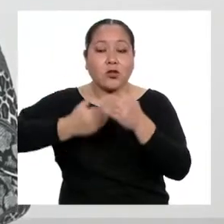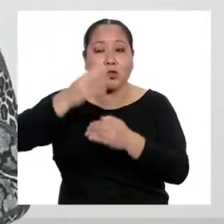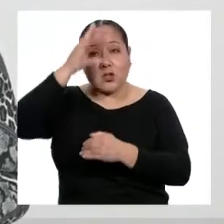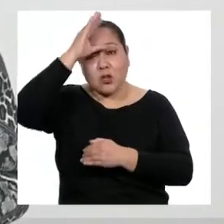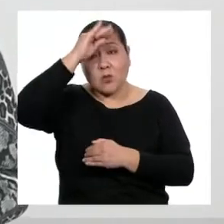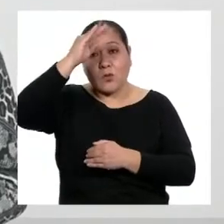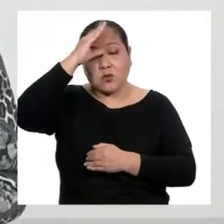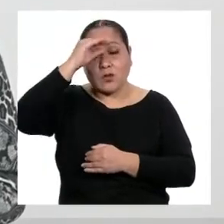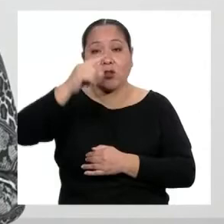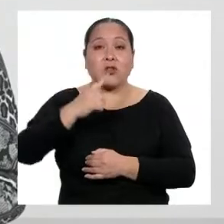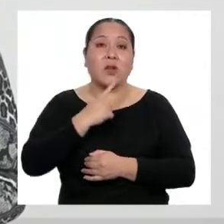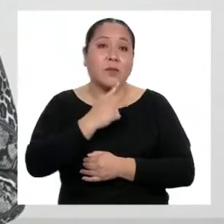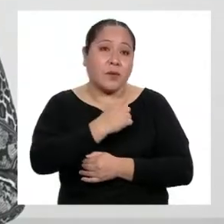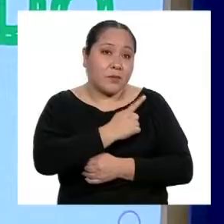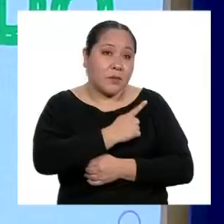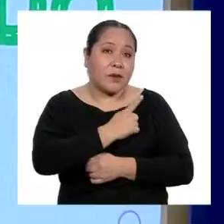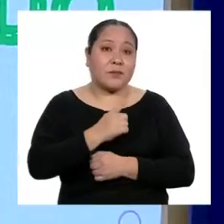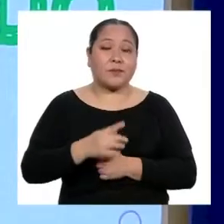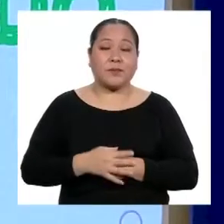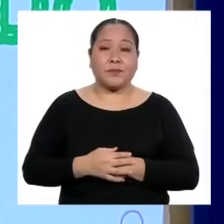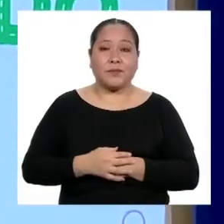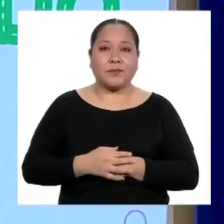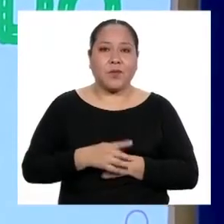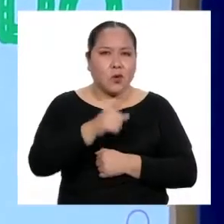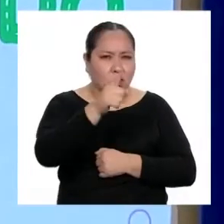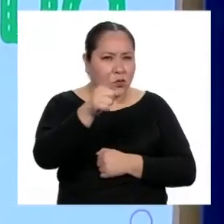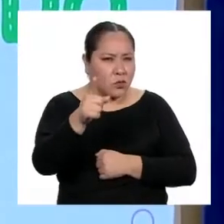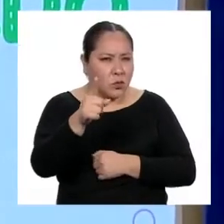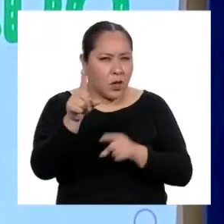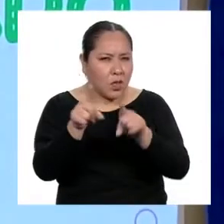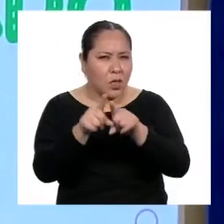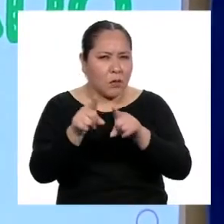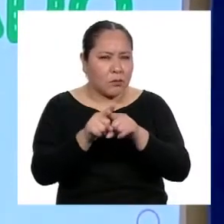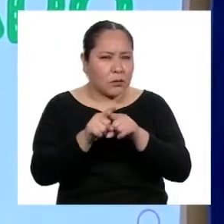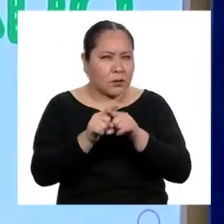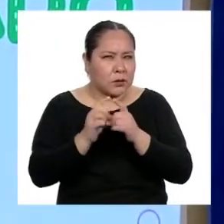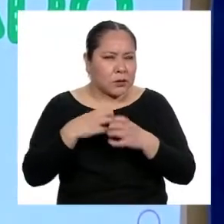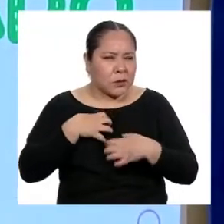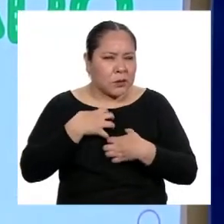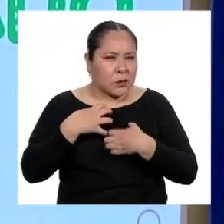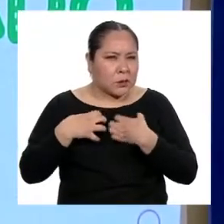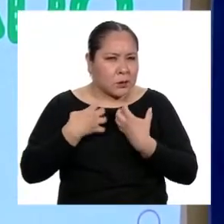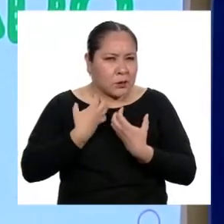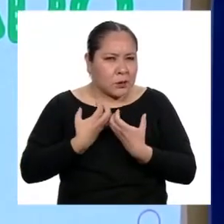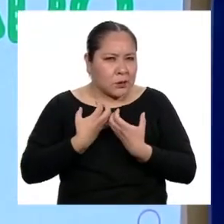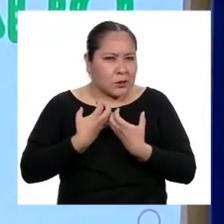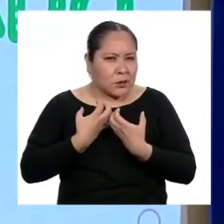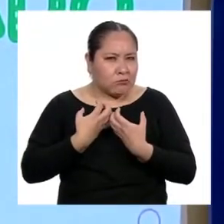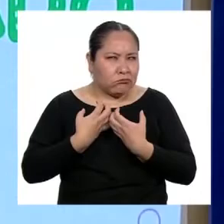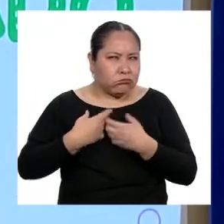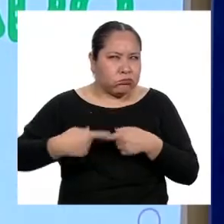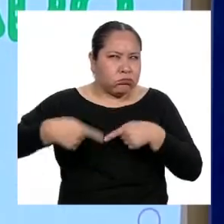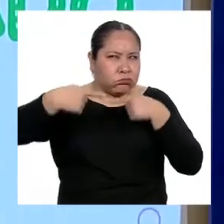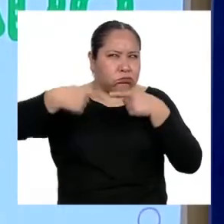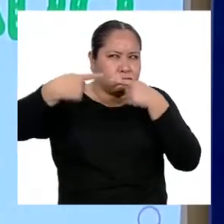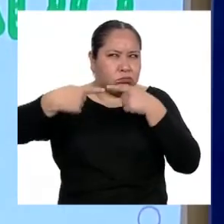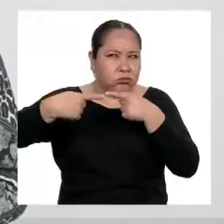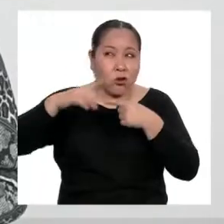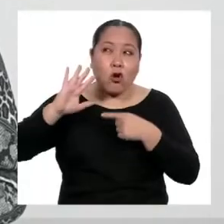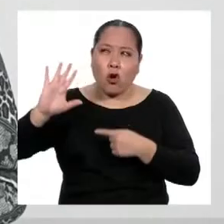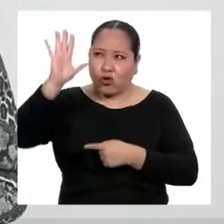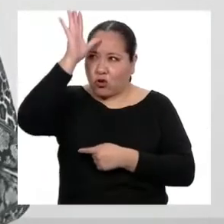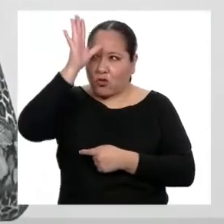del primero de secundaria. ¿Usted también entró en conflicto con sus padres en la adolescencia, profesora Patricia?